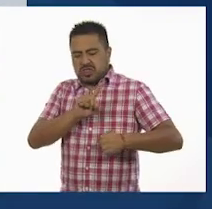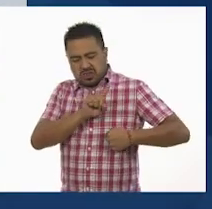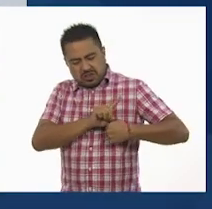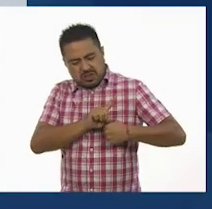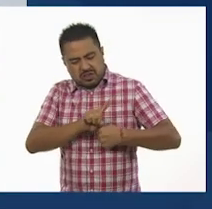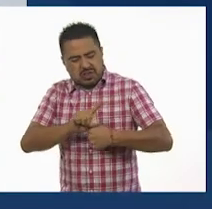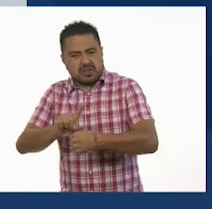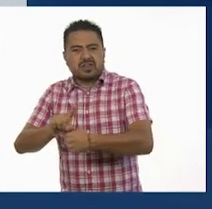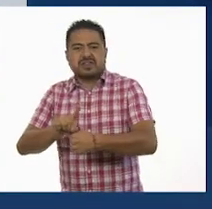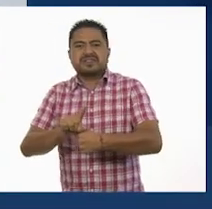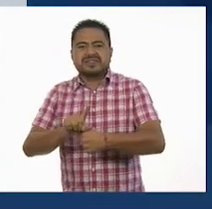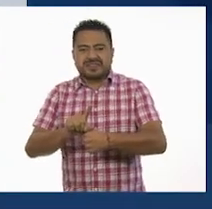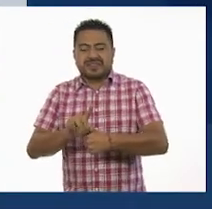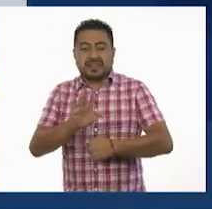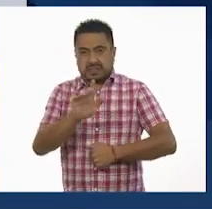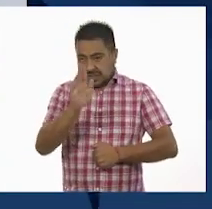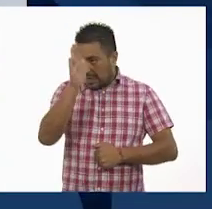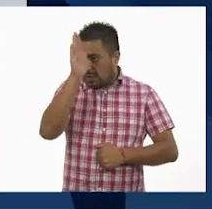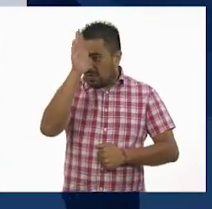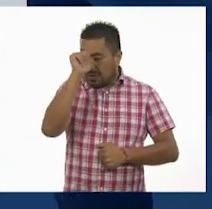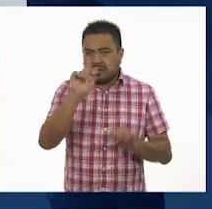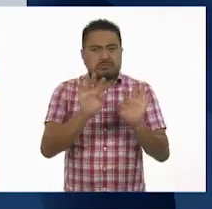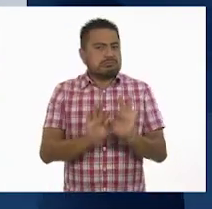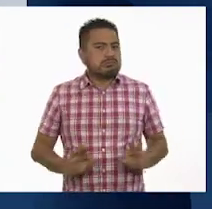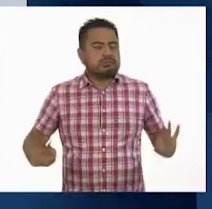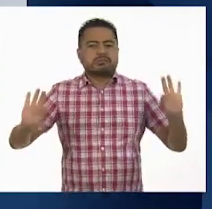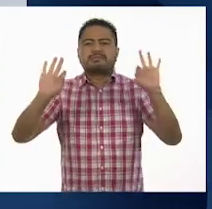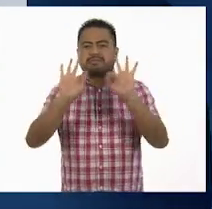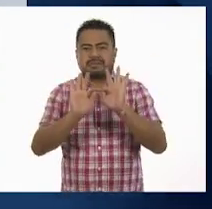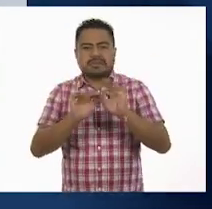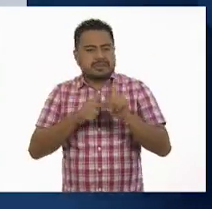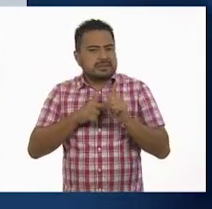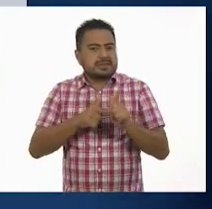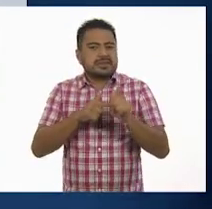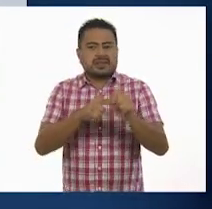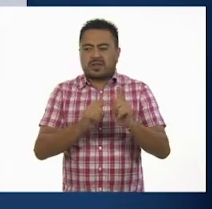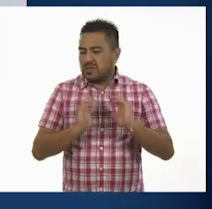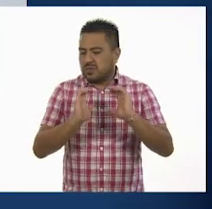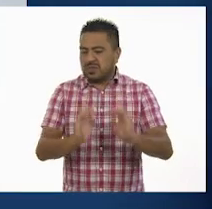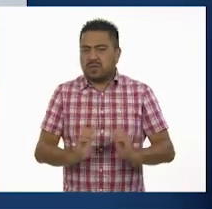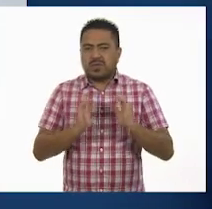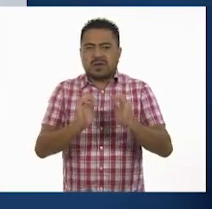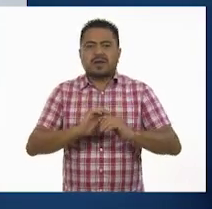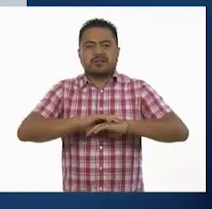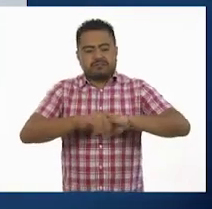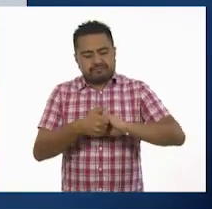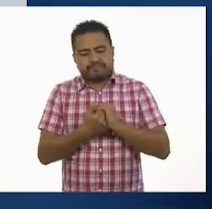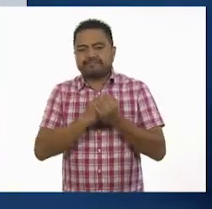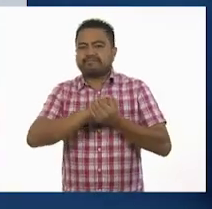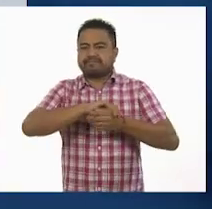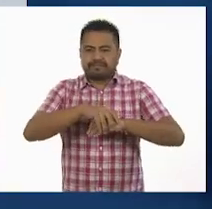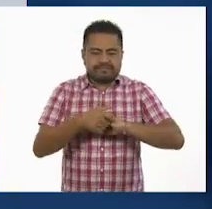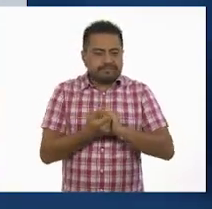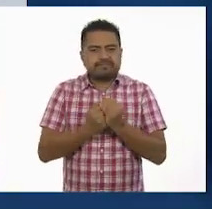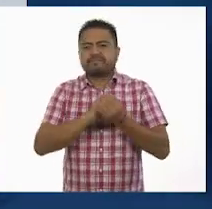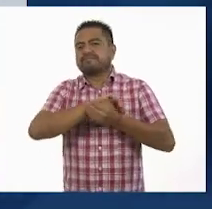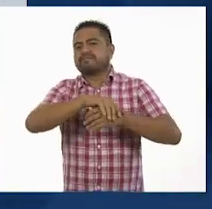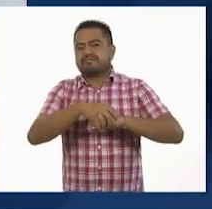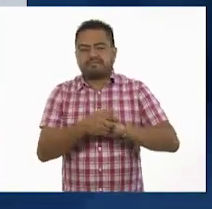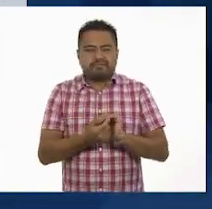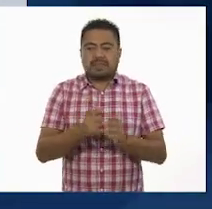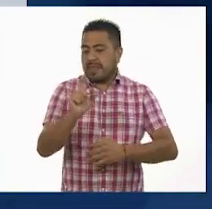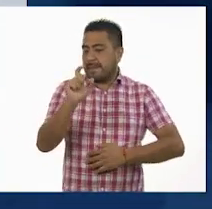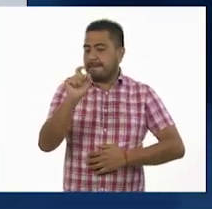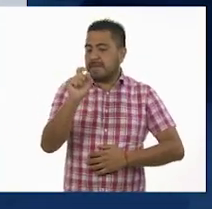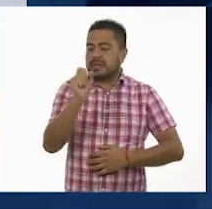los días. Recuerden que es importante seguir cuidándonos, lavándonos las manos por lo menos durante